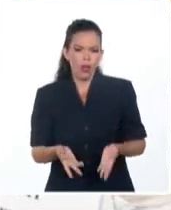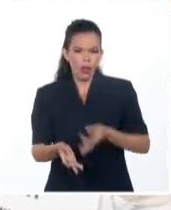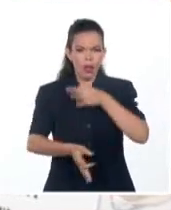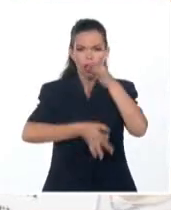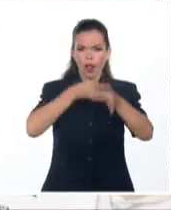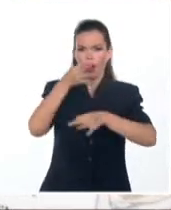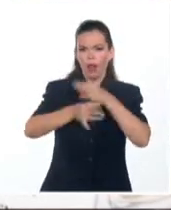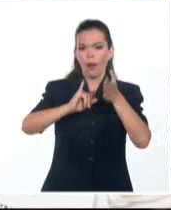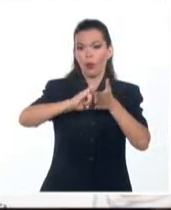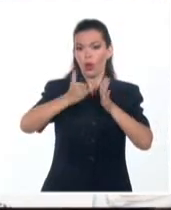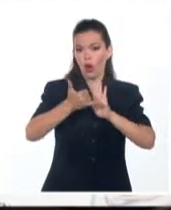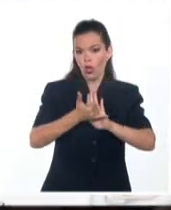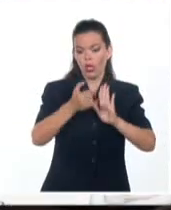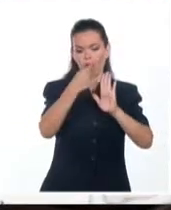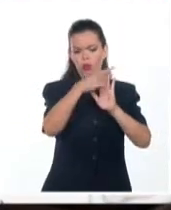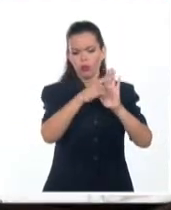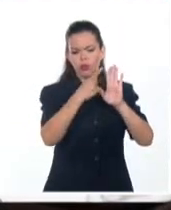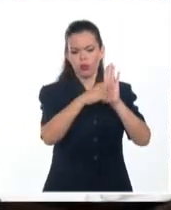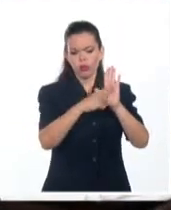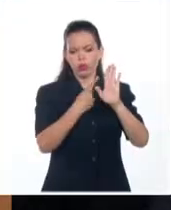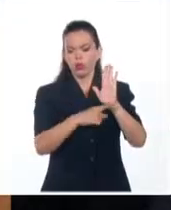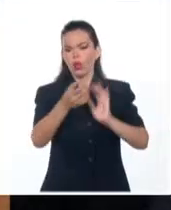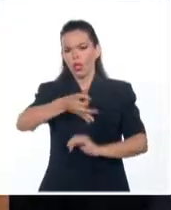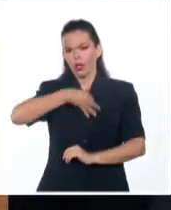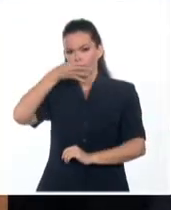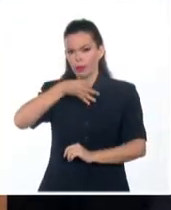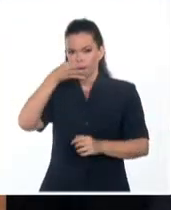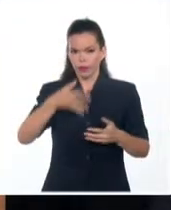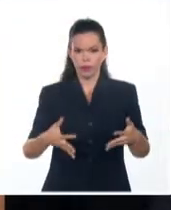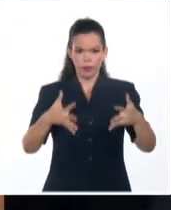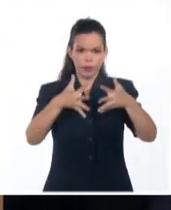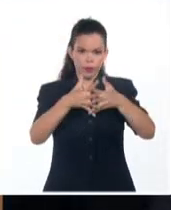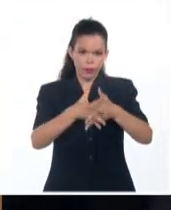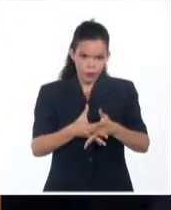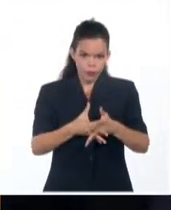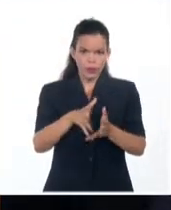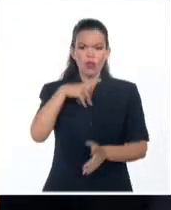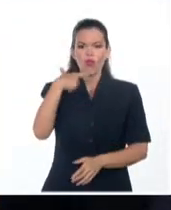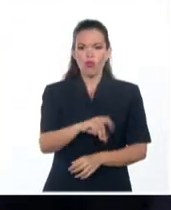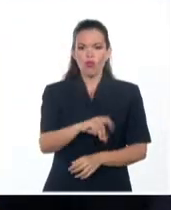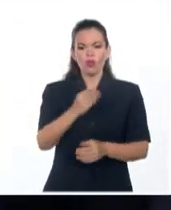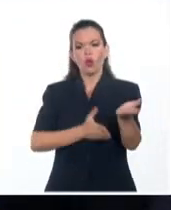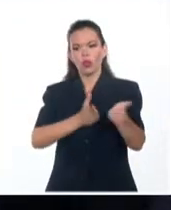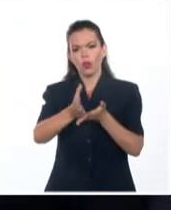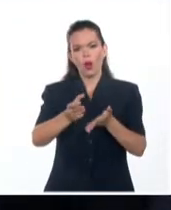y aseguró que en el marco bilateral y multilateral, Rusia no abandonará a sus amigos.